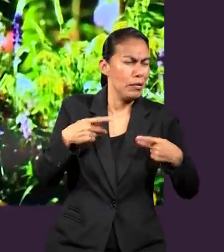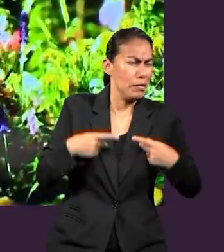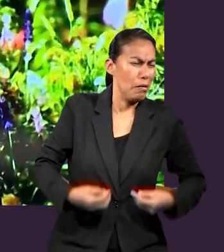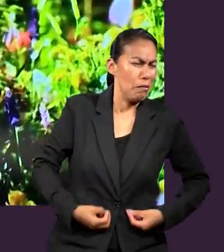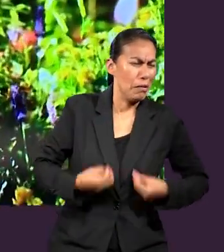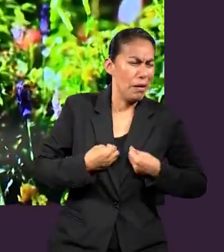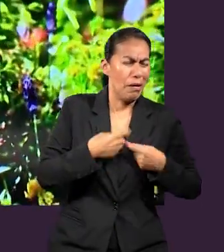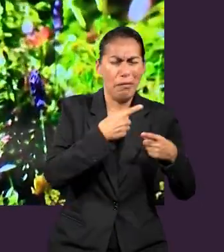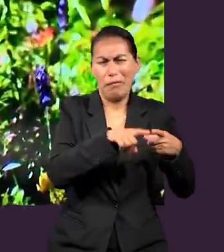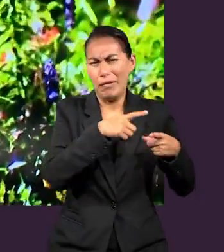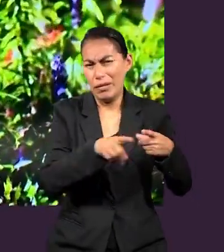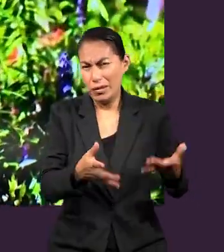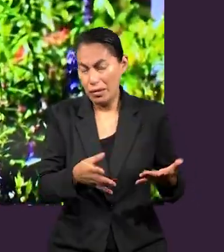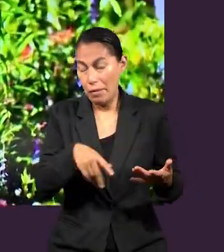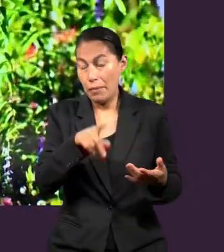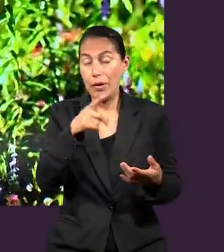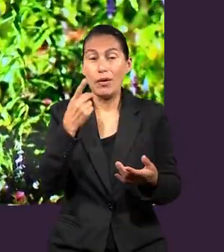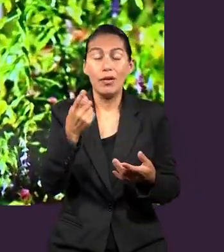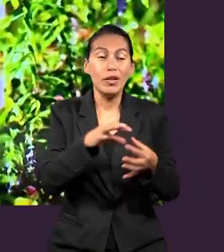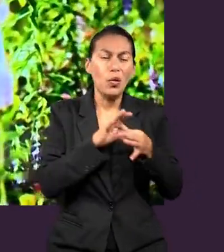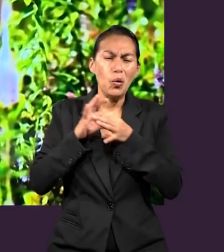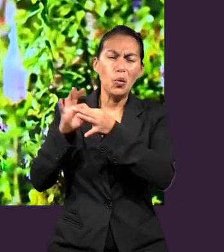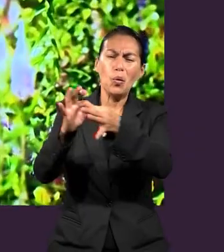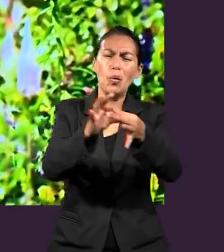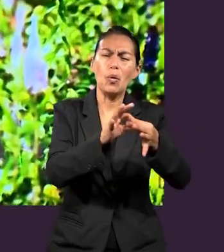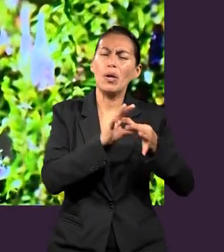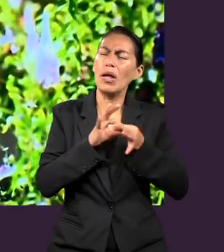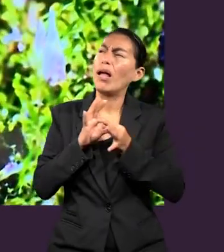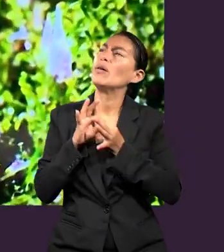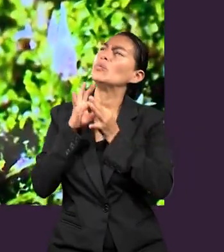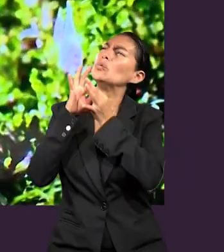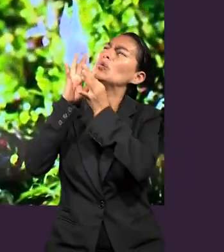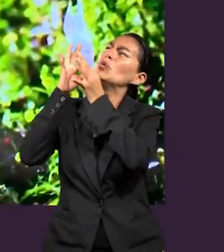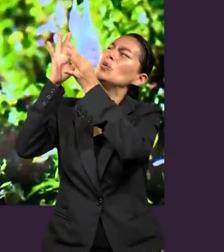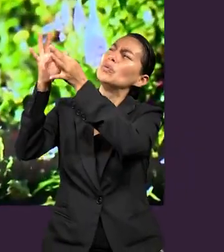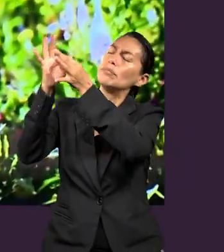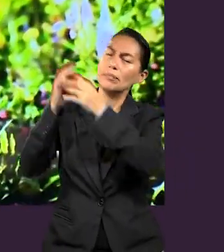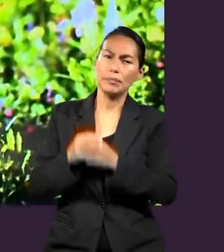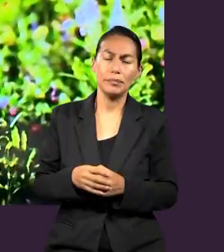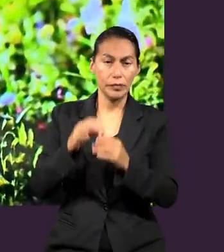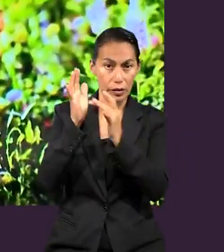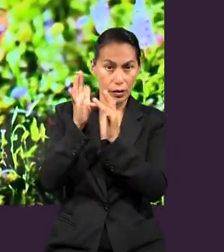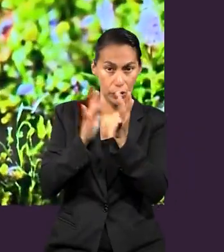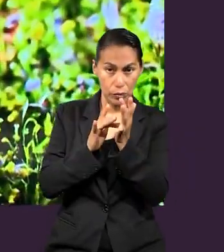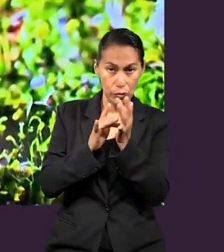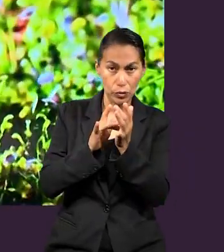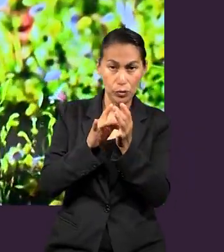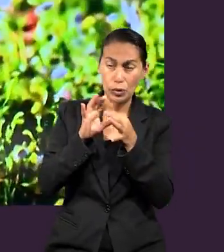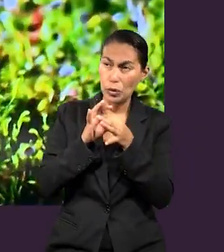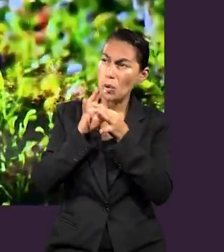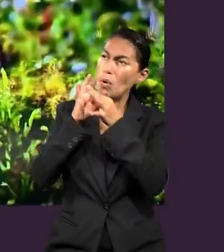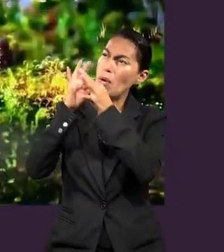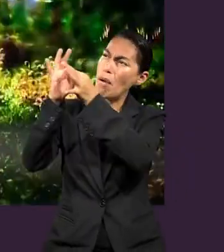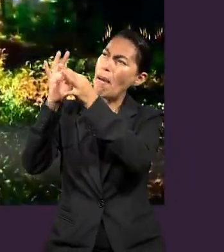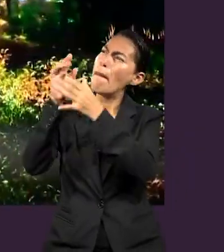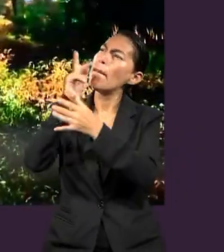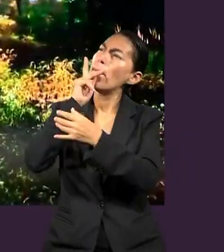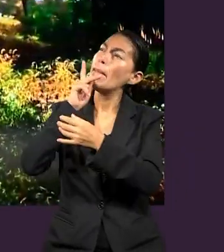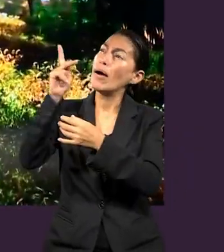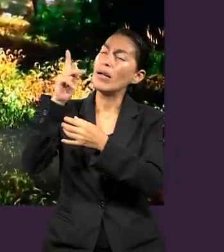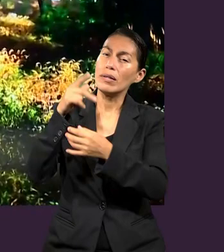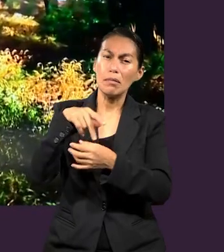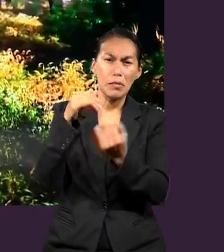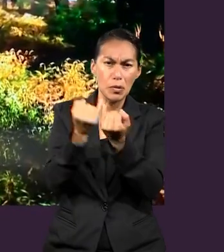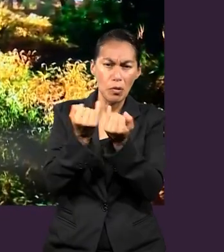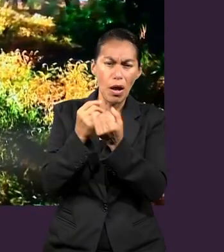gentiles de aquel tiempo. Nos enseña la lección, la unidad en Cristo Jesús. Cristo Jesús no solamente nos ha unido con el